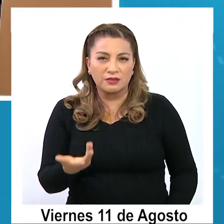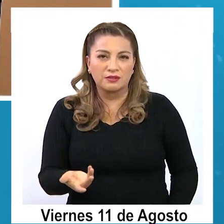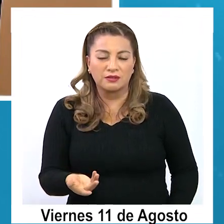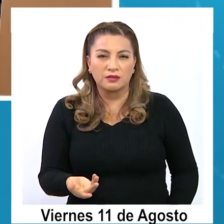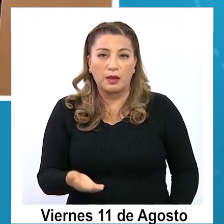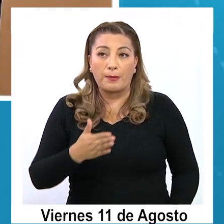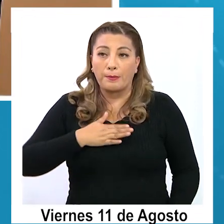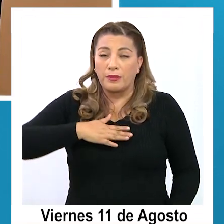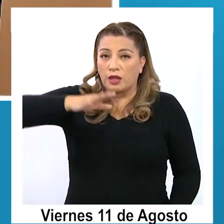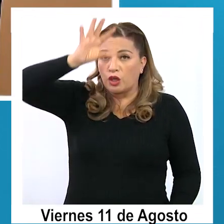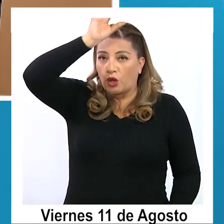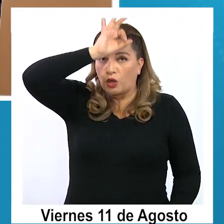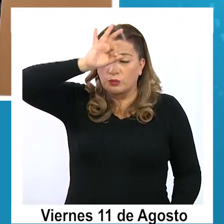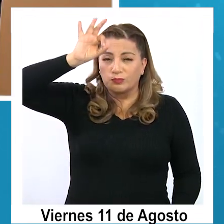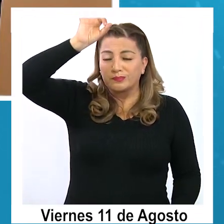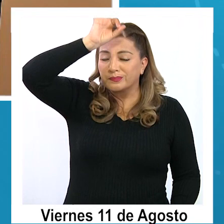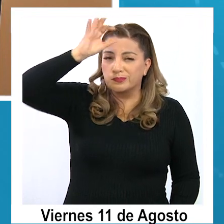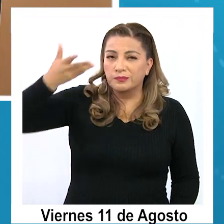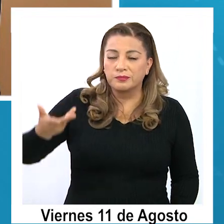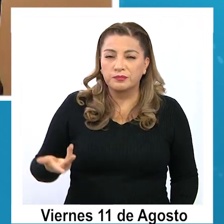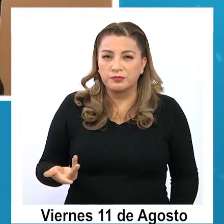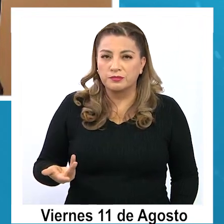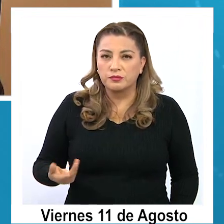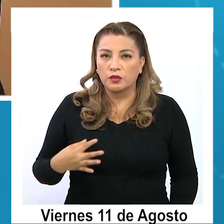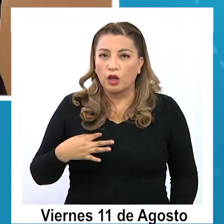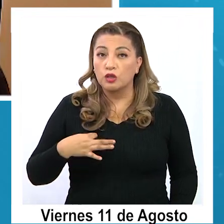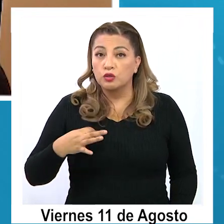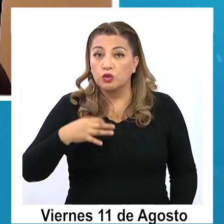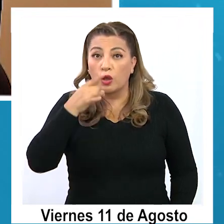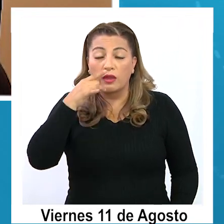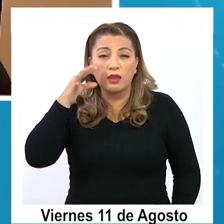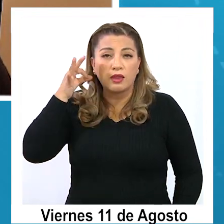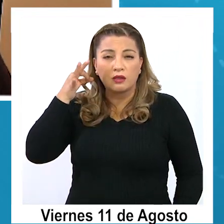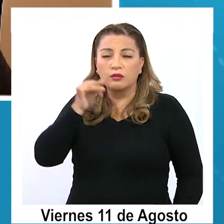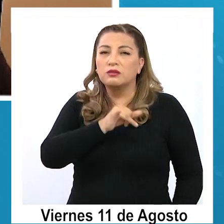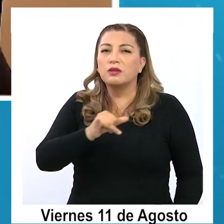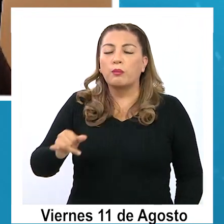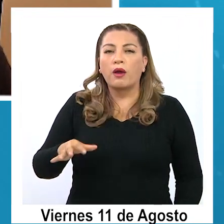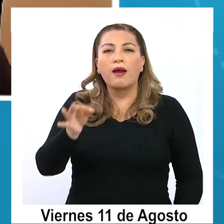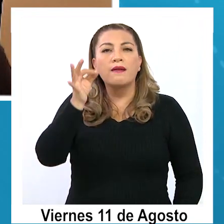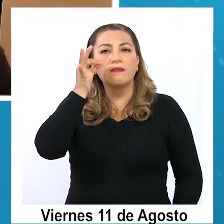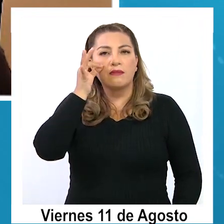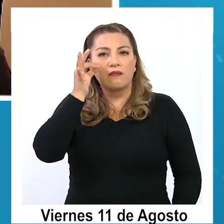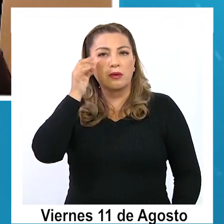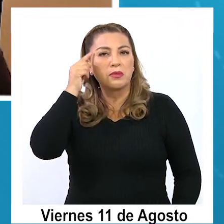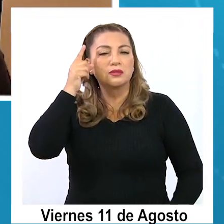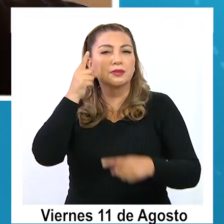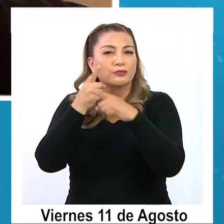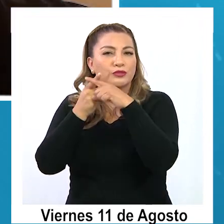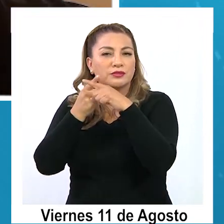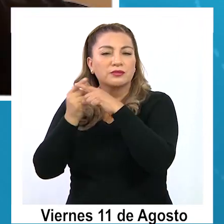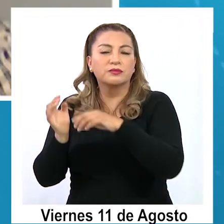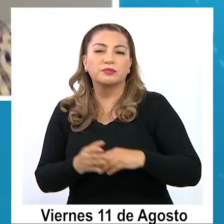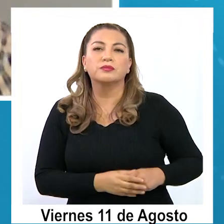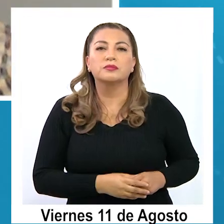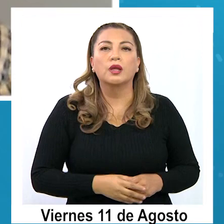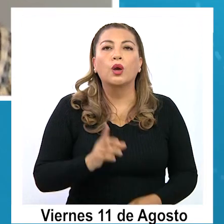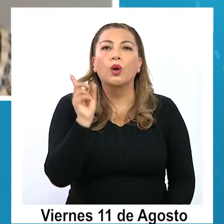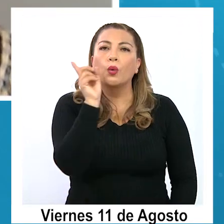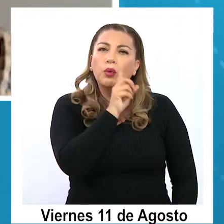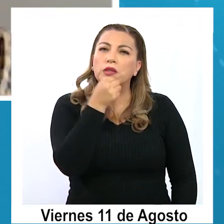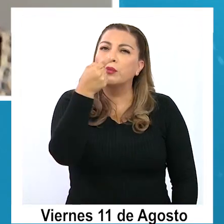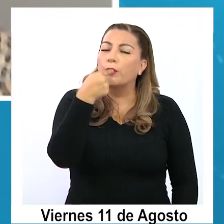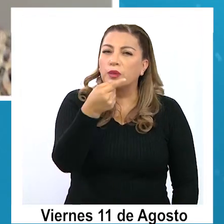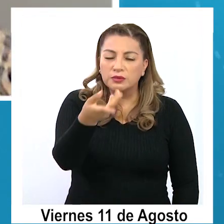a mi juicio, lo que los ciudadanos van a ver muy positivamente, ¿no? Sí. Por último,